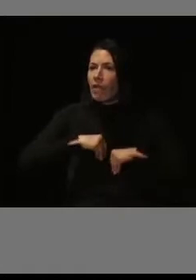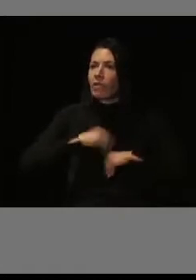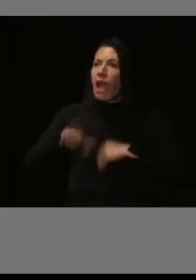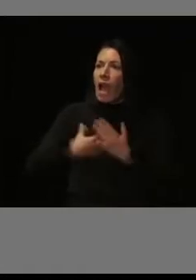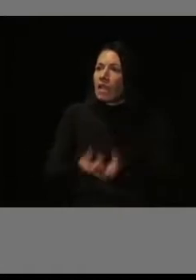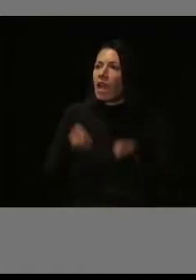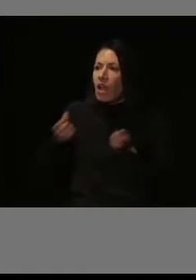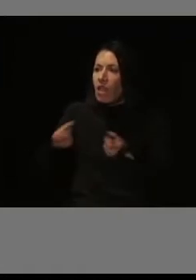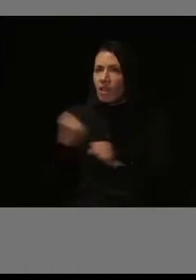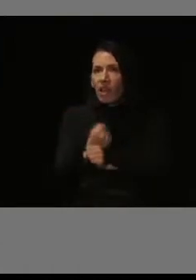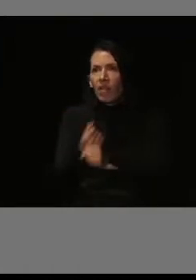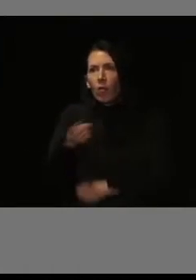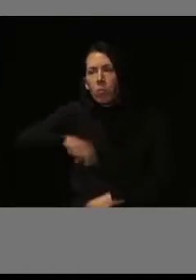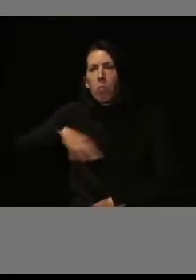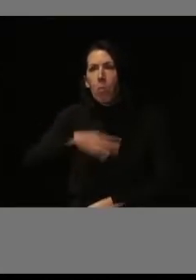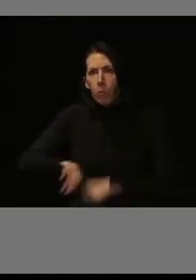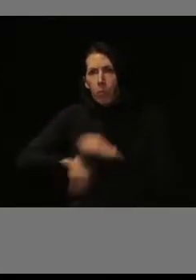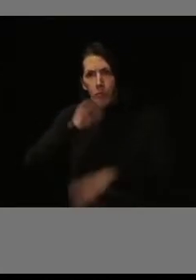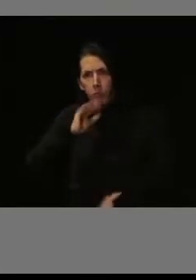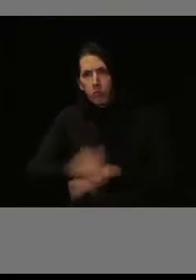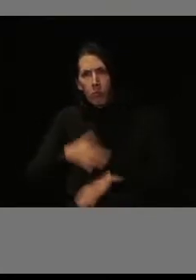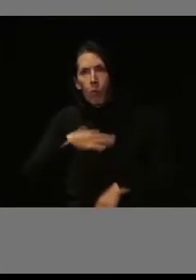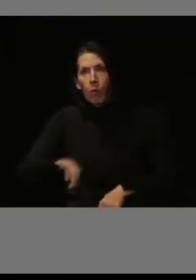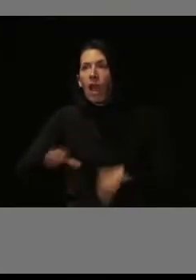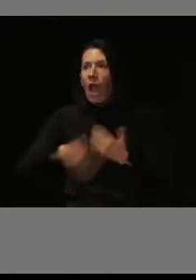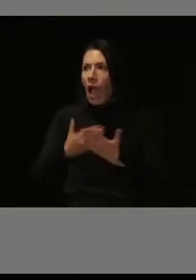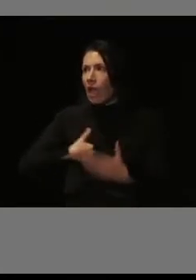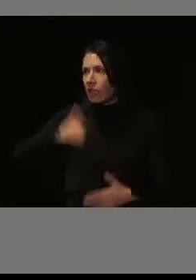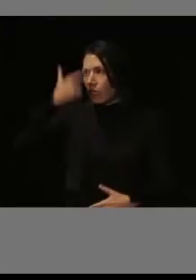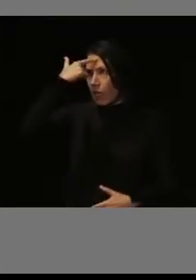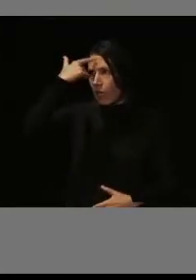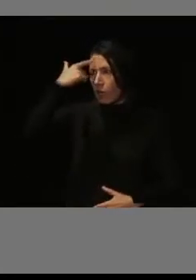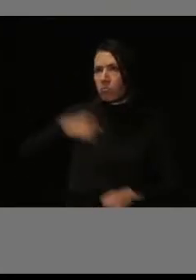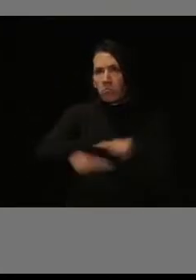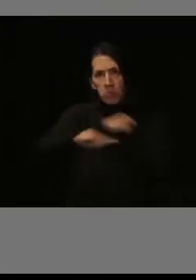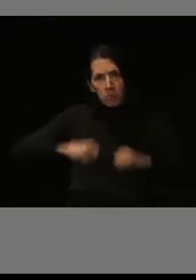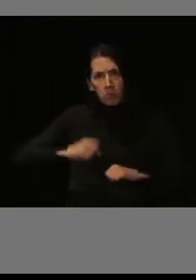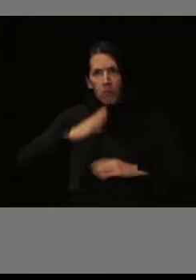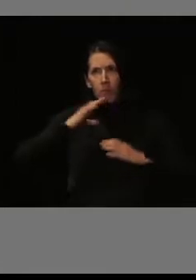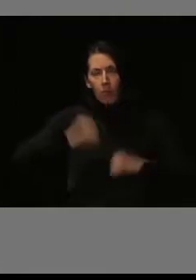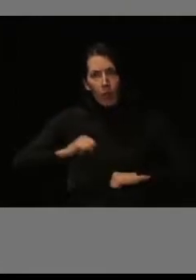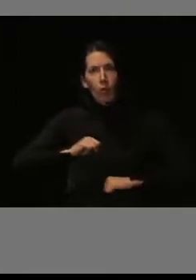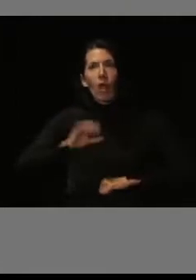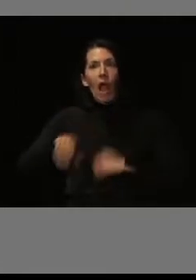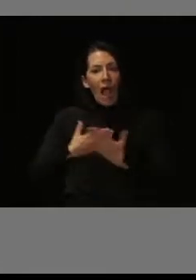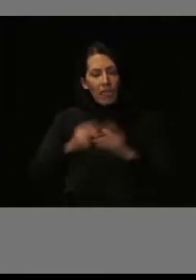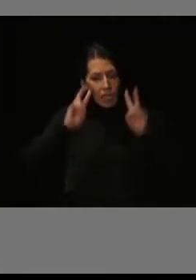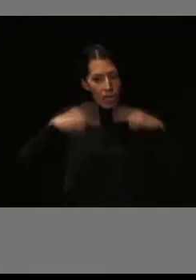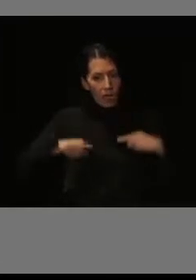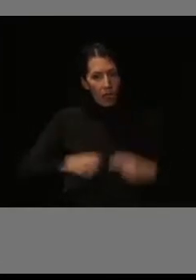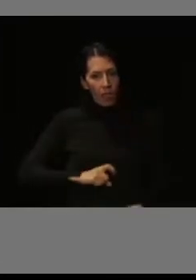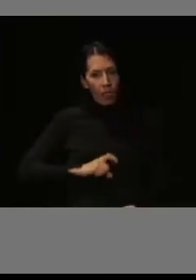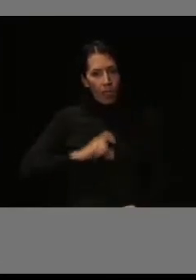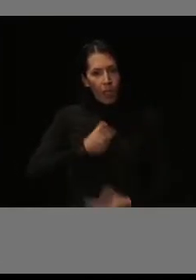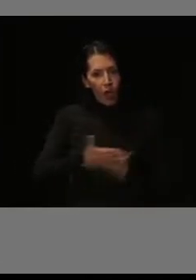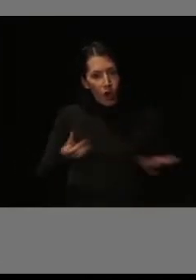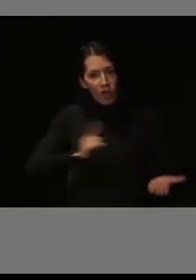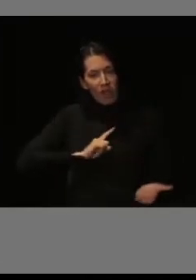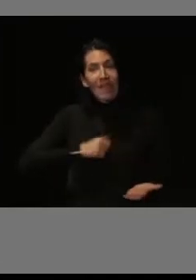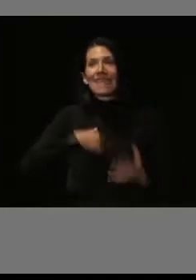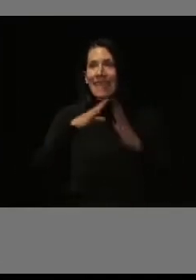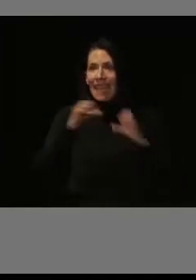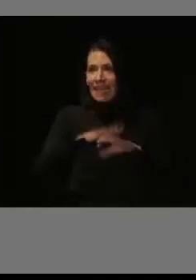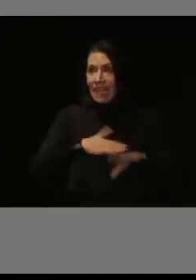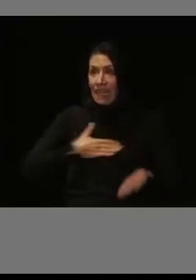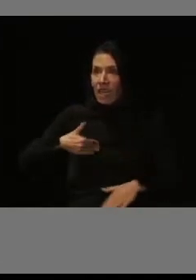tareas que ellos pueden realizar. Han madurado mucho, ganado confianza en sí mismos y ganas de seguir formándose y avanzar hacia un futuro, que